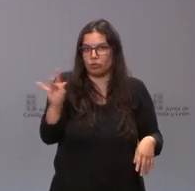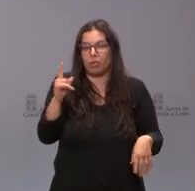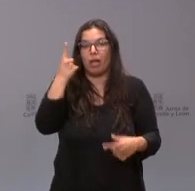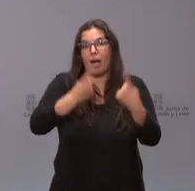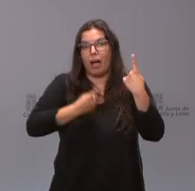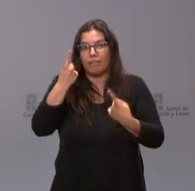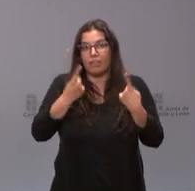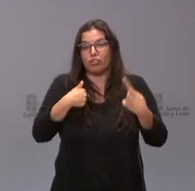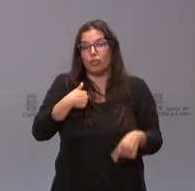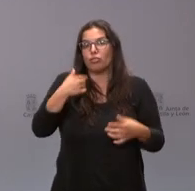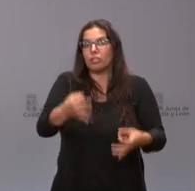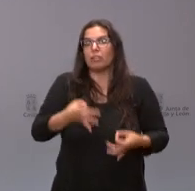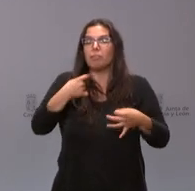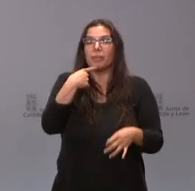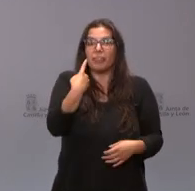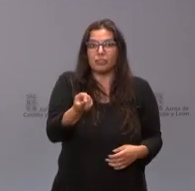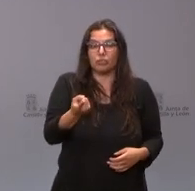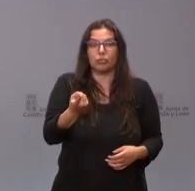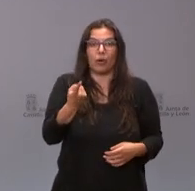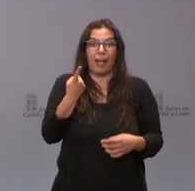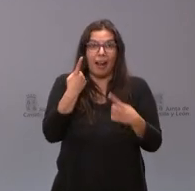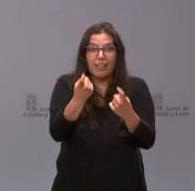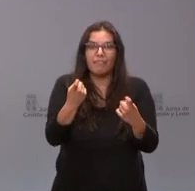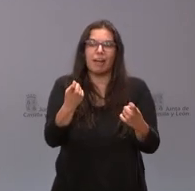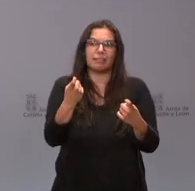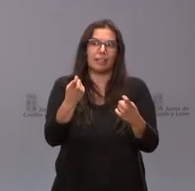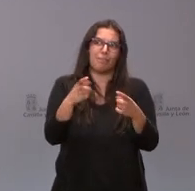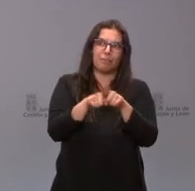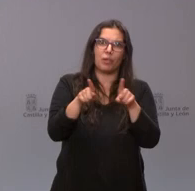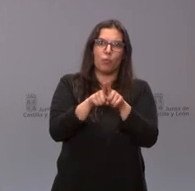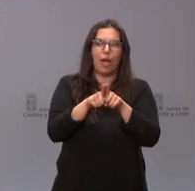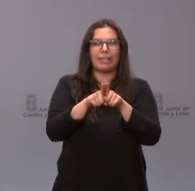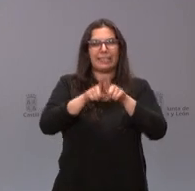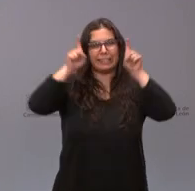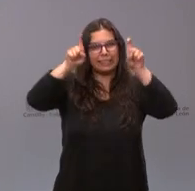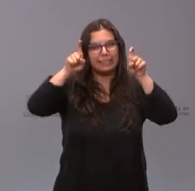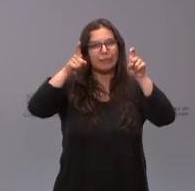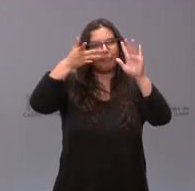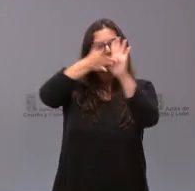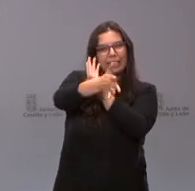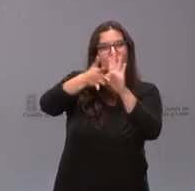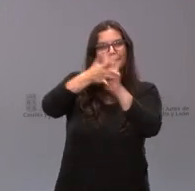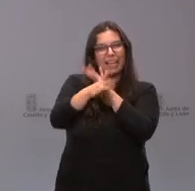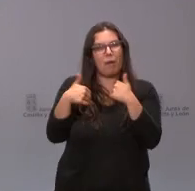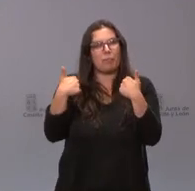yo siempre he manifestado la necesidad quizá de hacer pedagogía de poder entender la diferencia entre